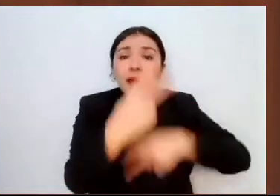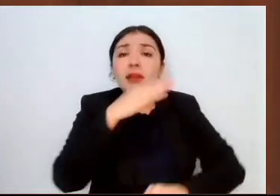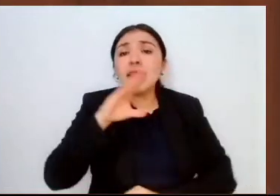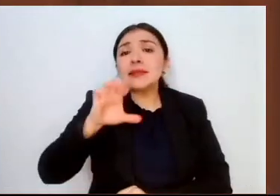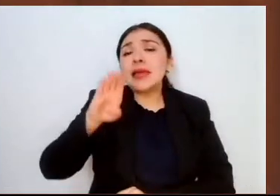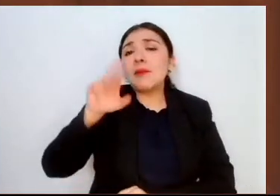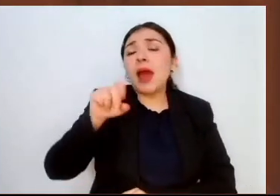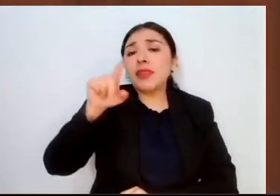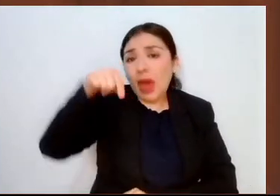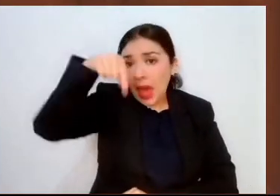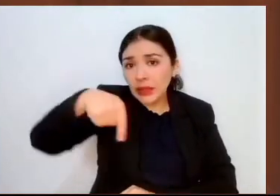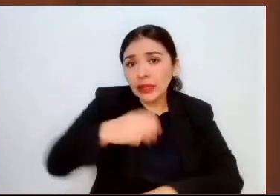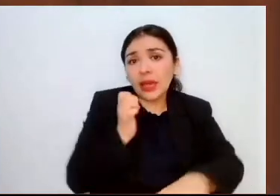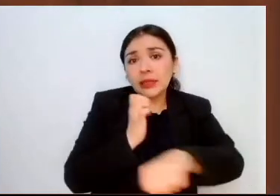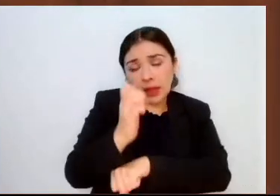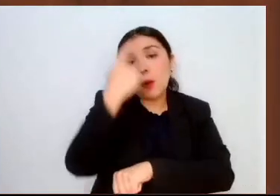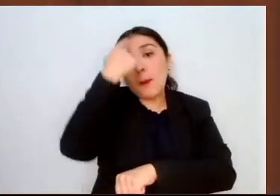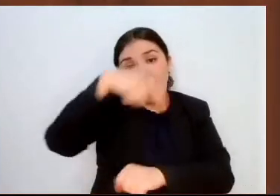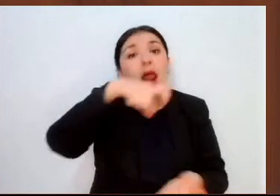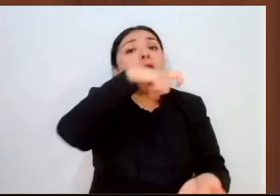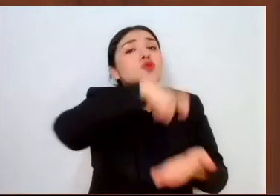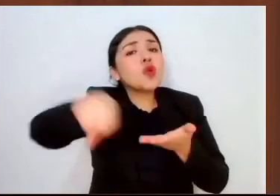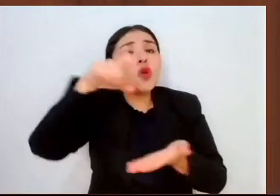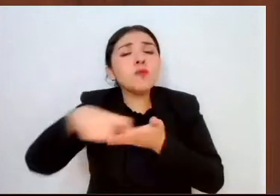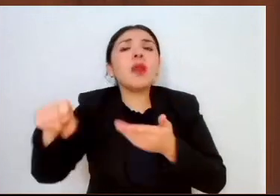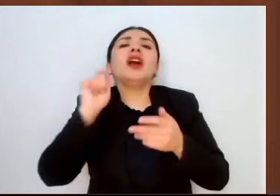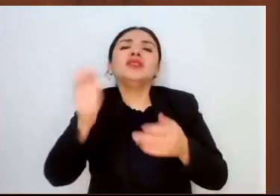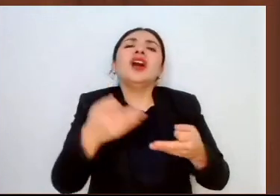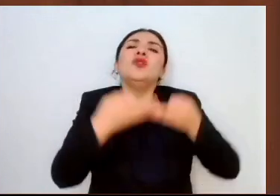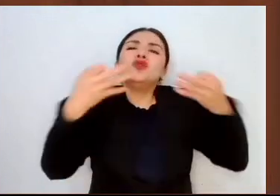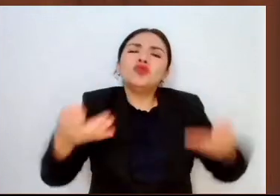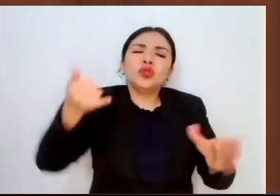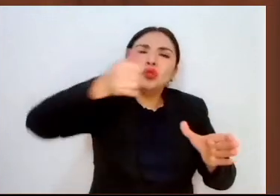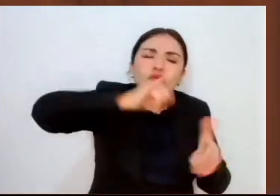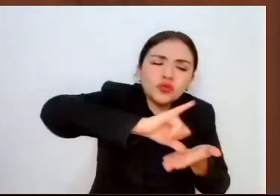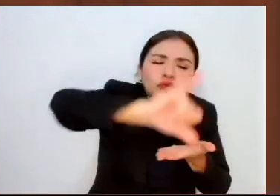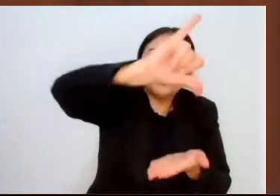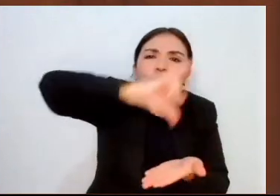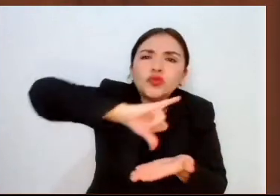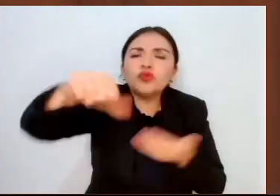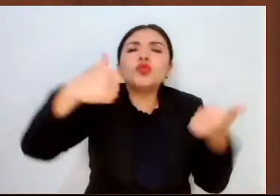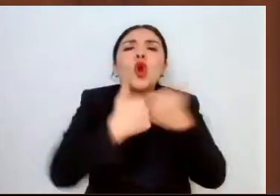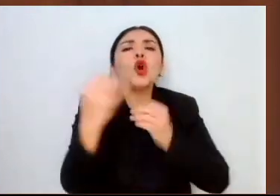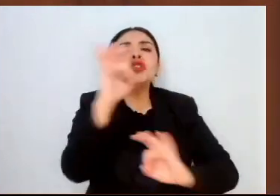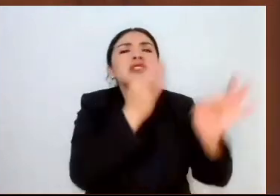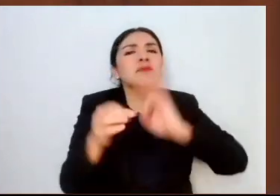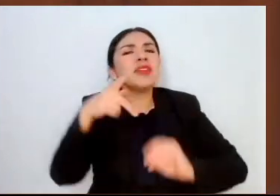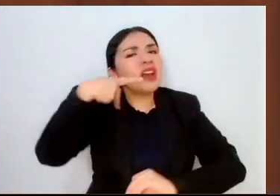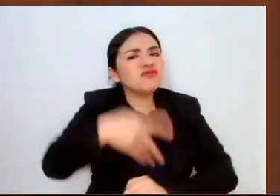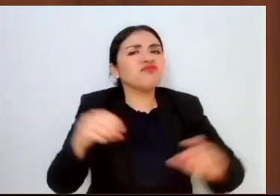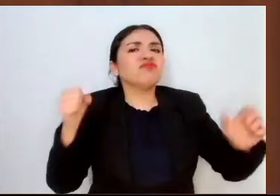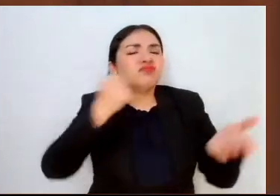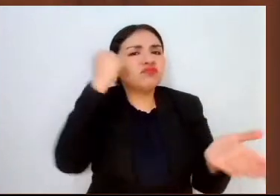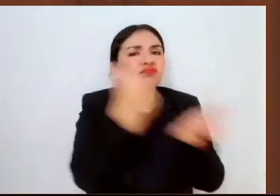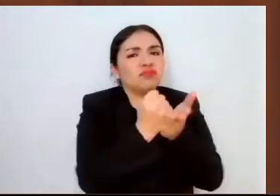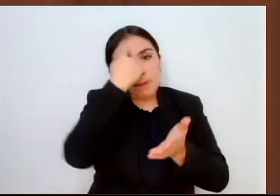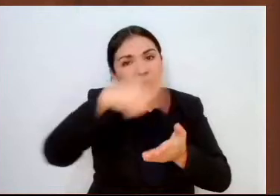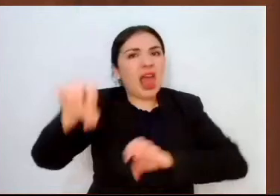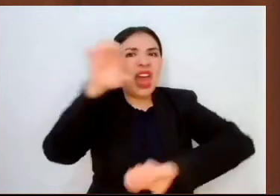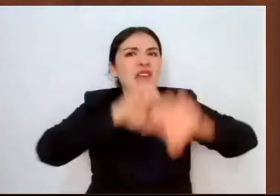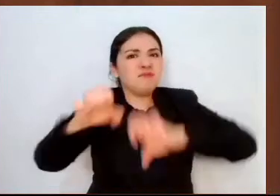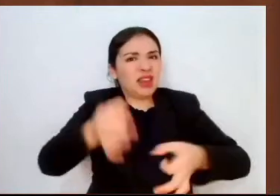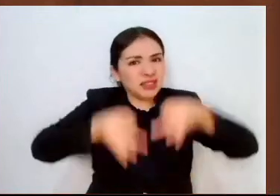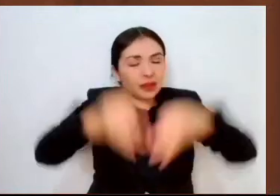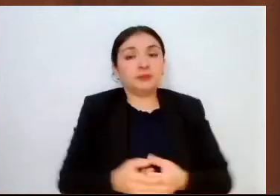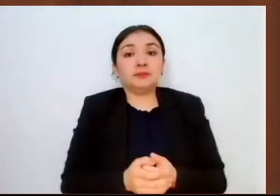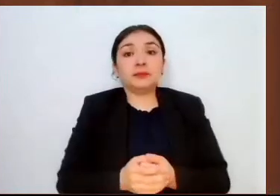la entidad, con la adquisición de fertilizante y semilla certificada por las empresas malteras. Durante